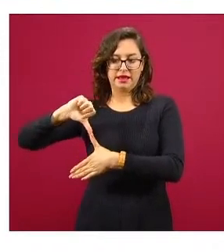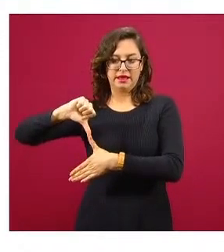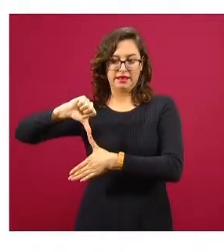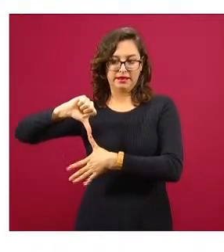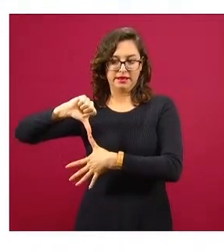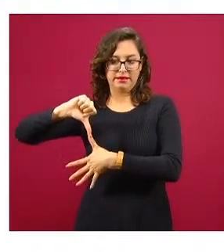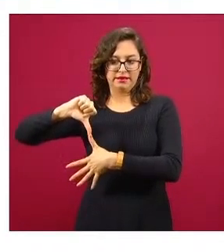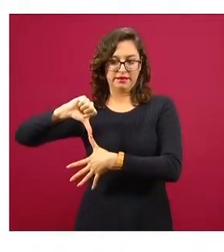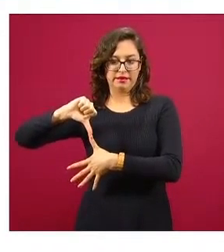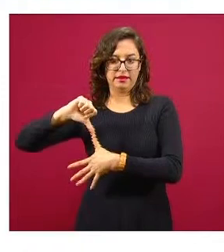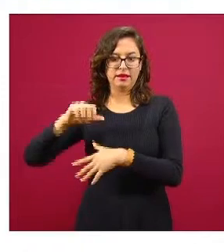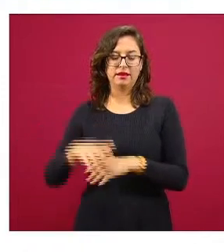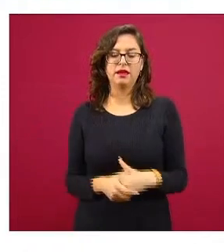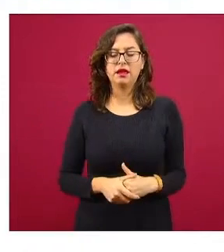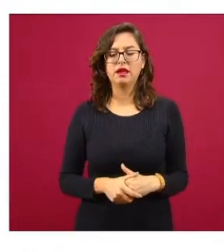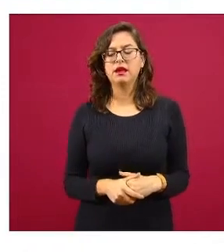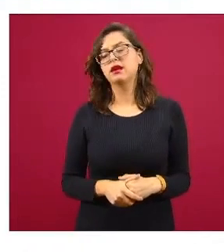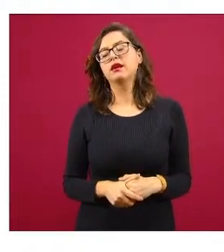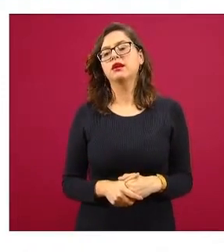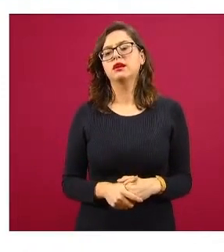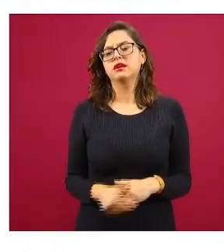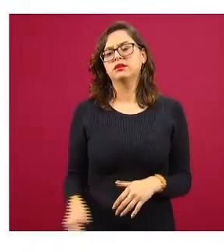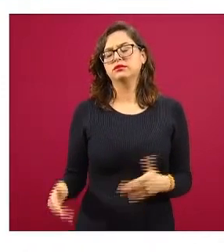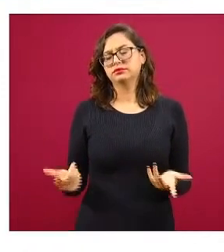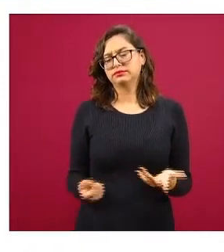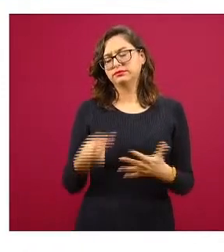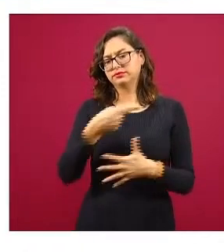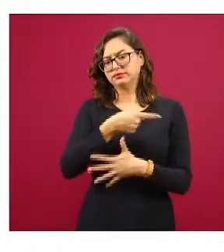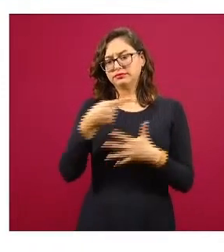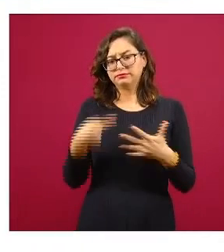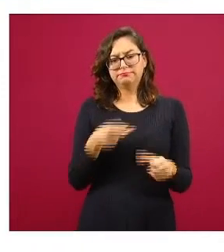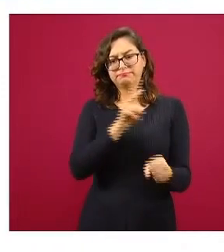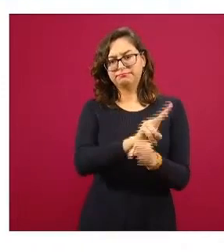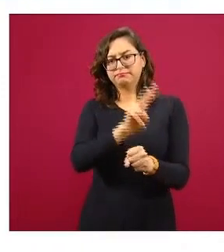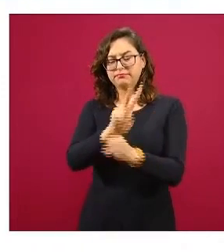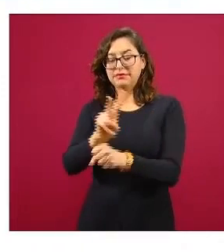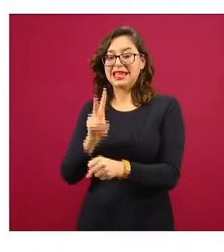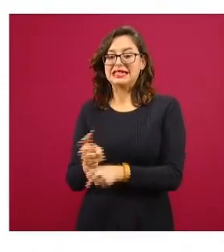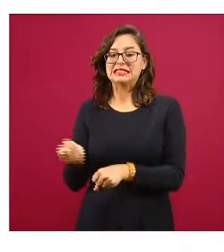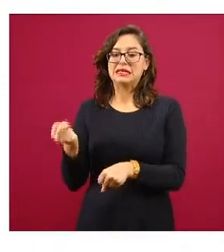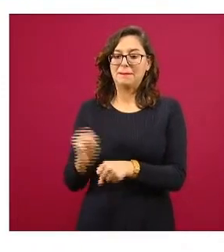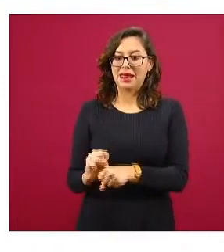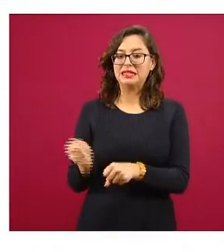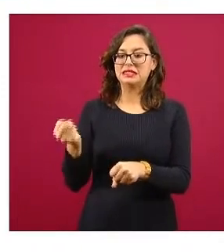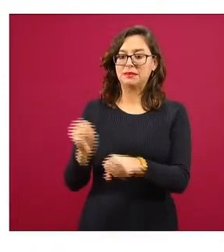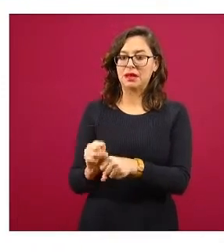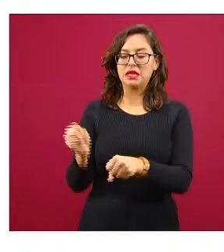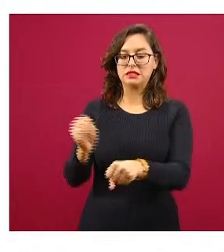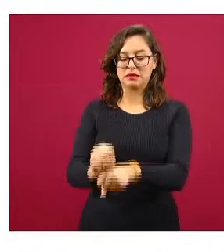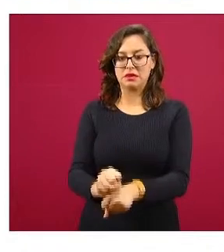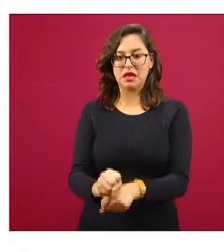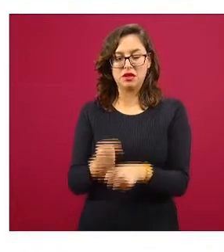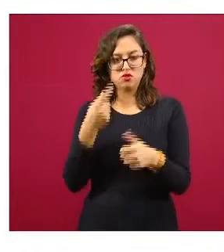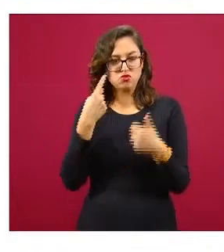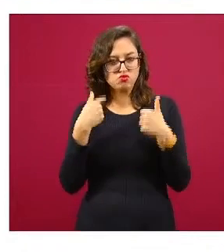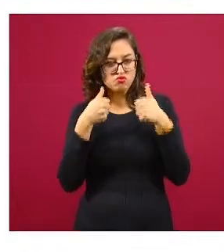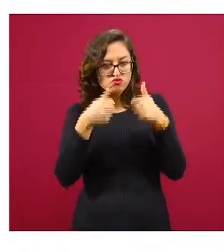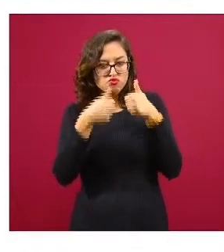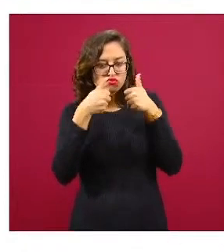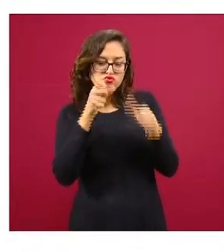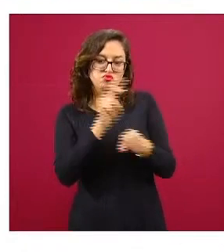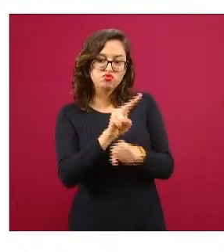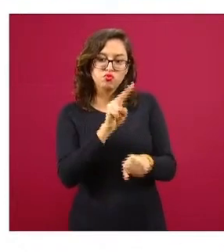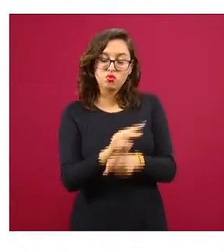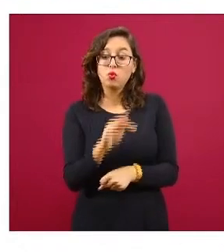se asocia al tercer objetivo del monitoreo del sistema de alerta semanal que nos permite reaccionar ustedes